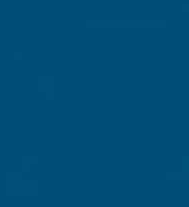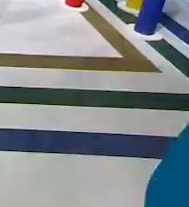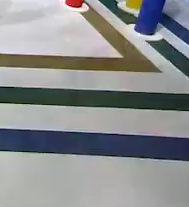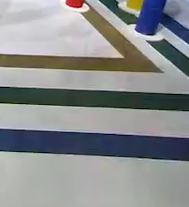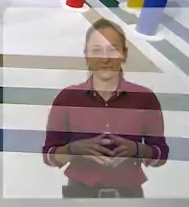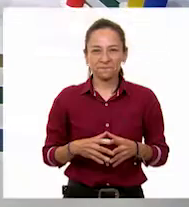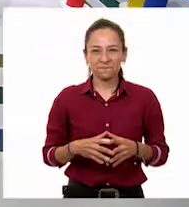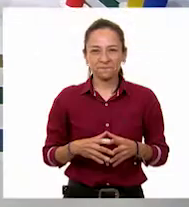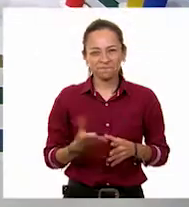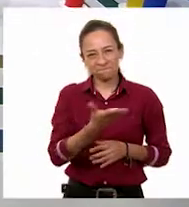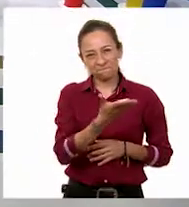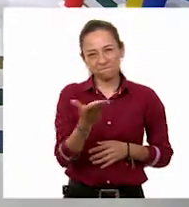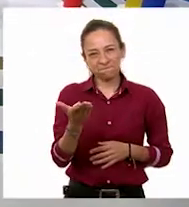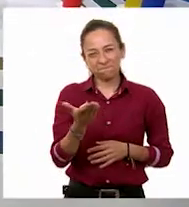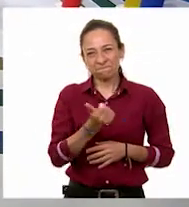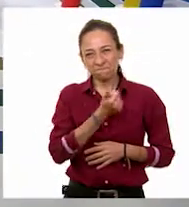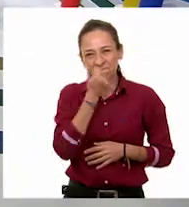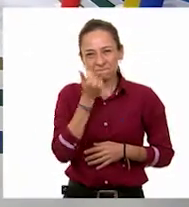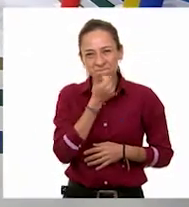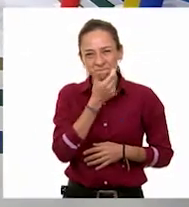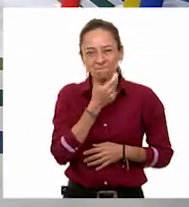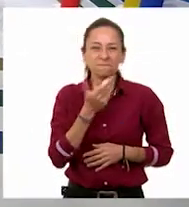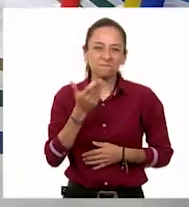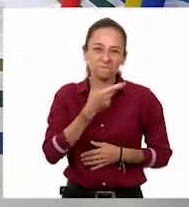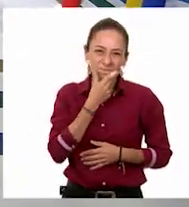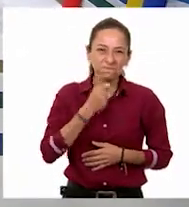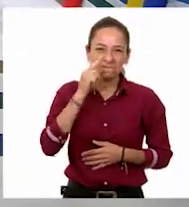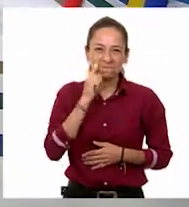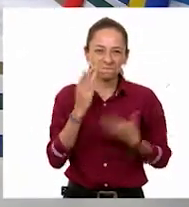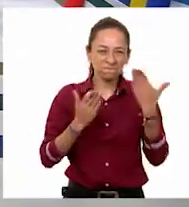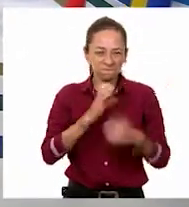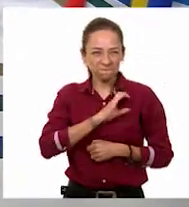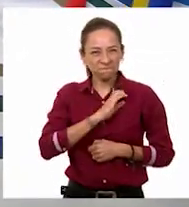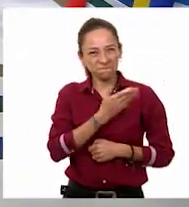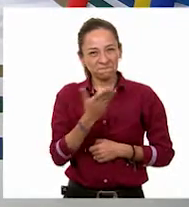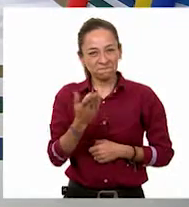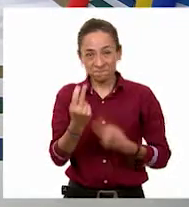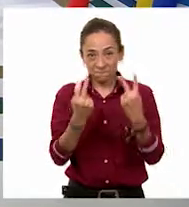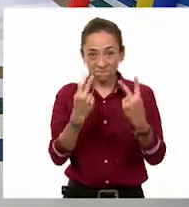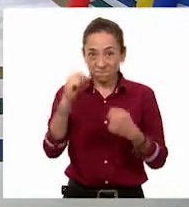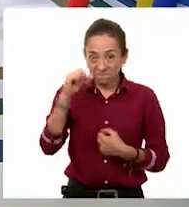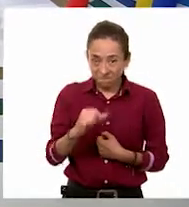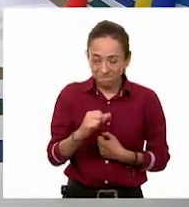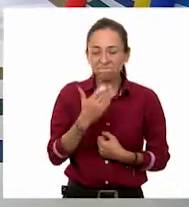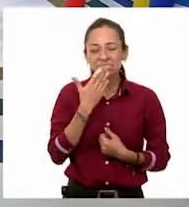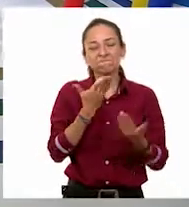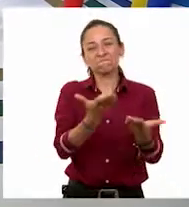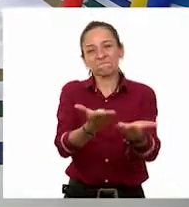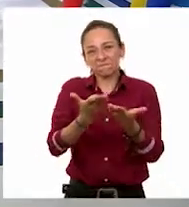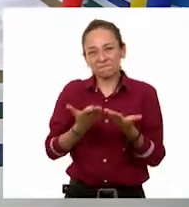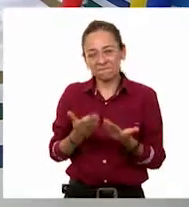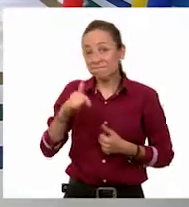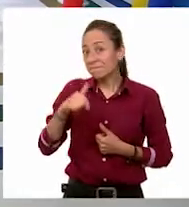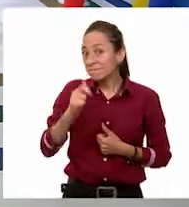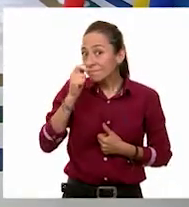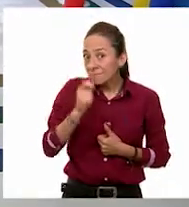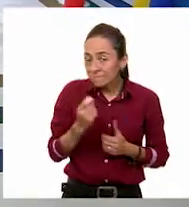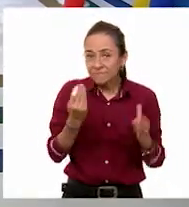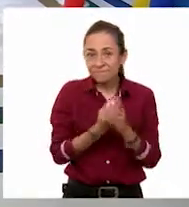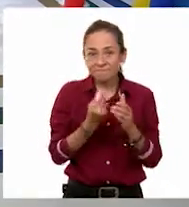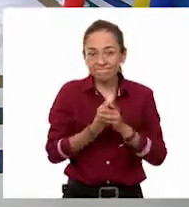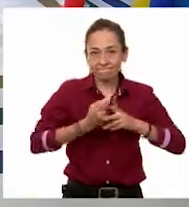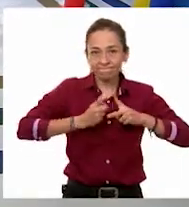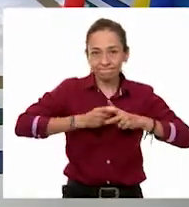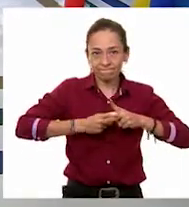¡Hola, queridos alumnos y alumnas que nos acompañen el día de hoy! Sean bienvenidas y bienvenidos a una clase más de Matemáticas Quinto